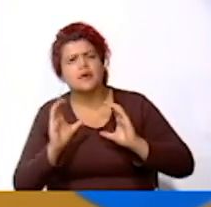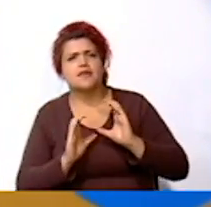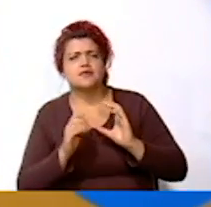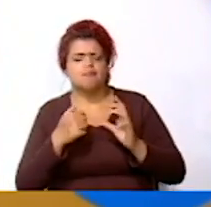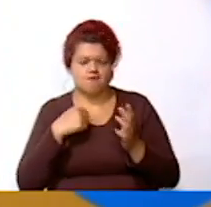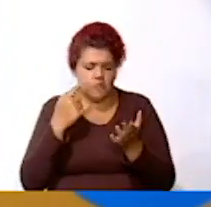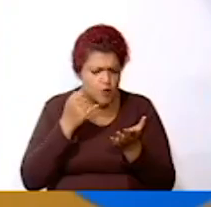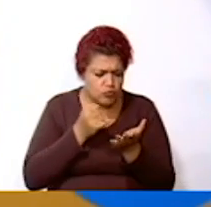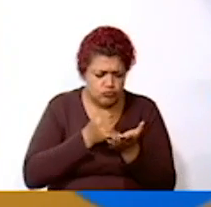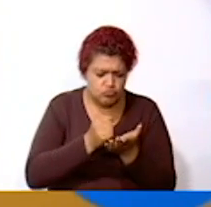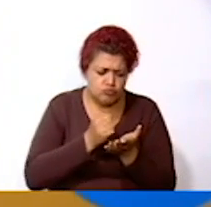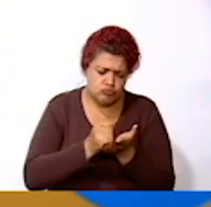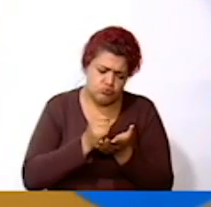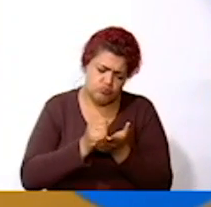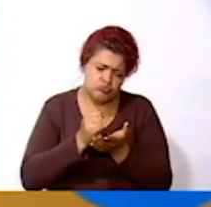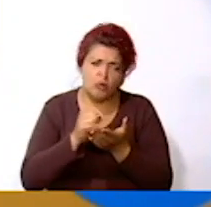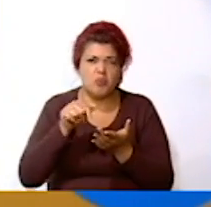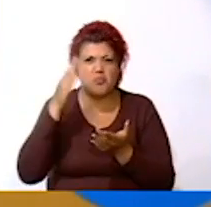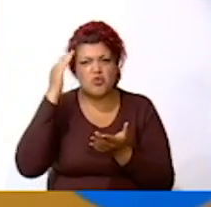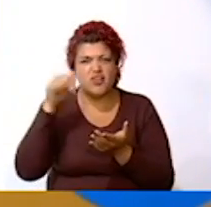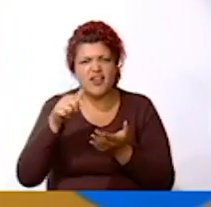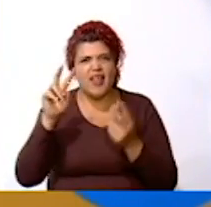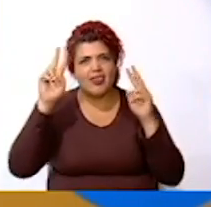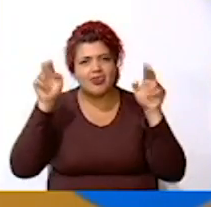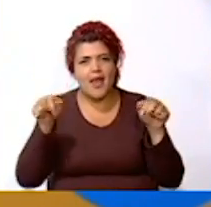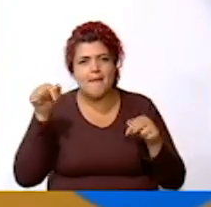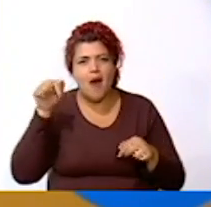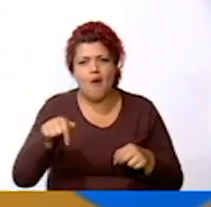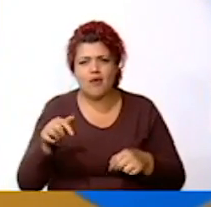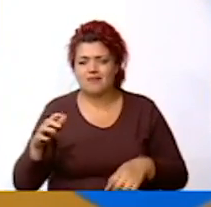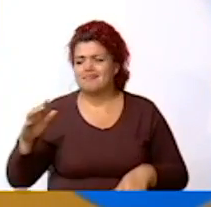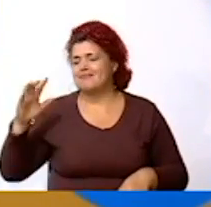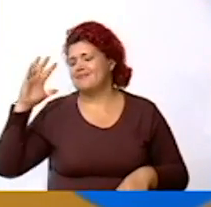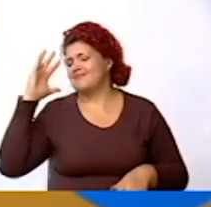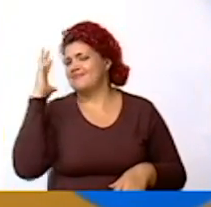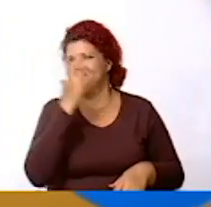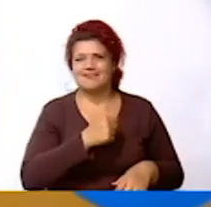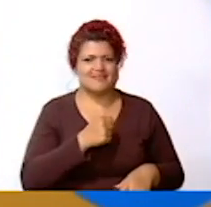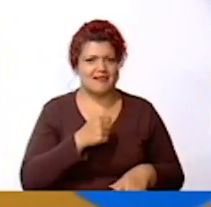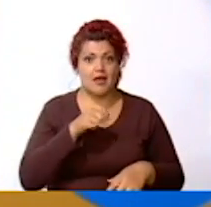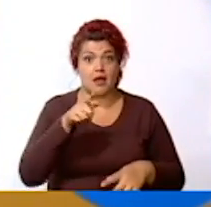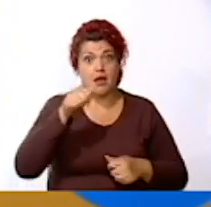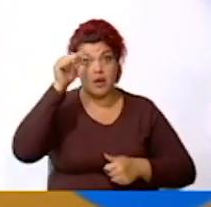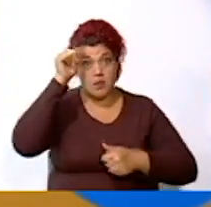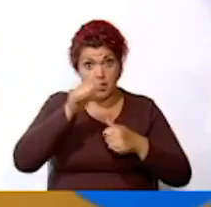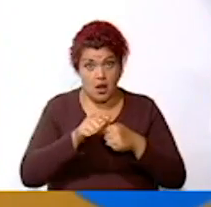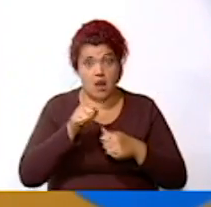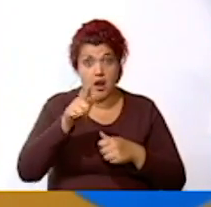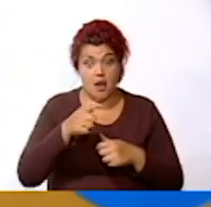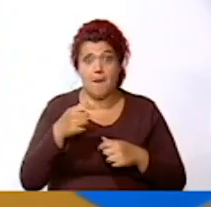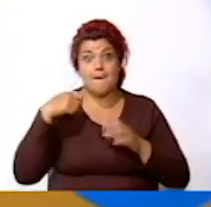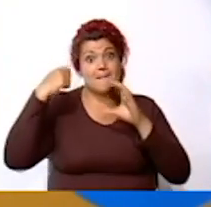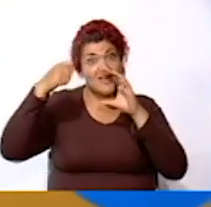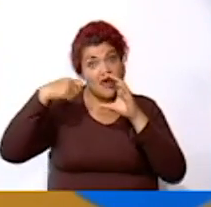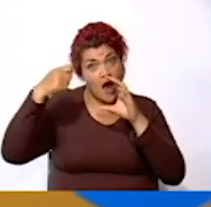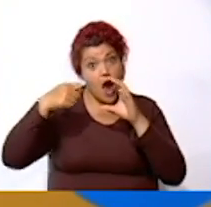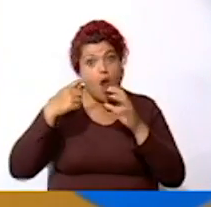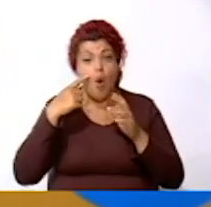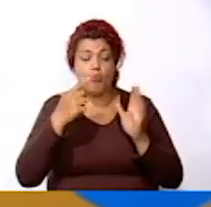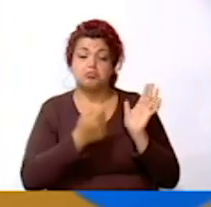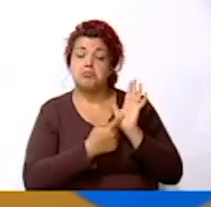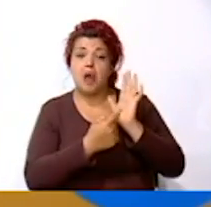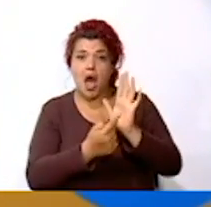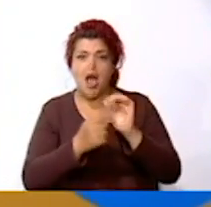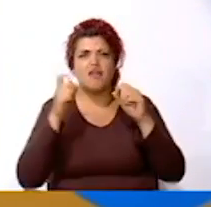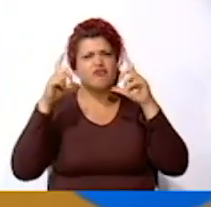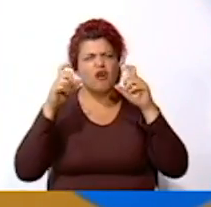investigaciones, porque el tema de hoy es lindísimo. Recordarles que cada video, cada imagen o cada fotografía